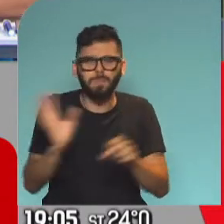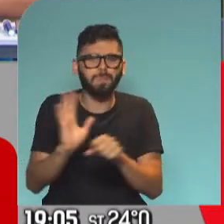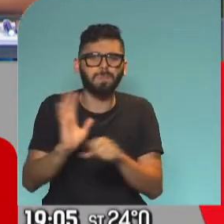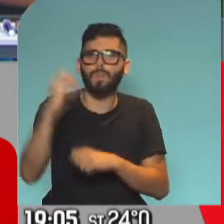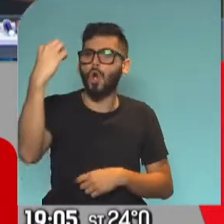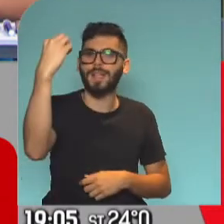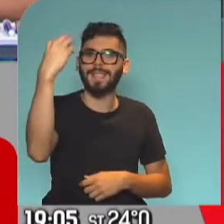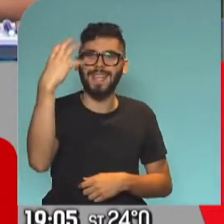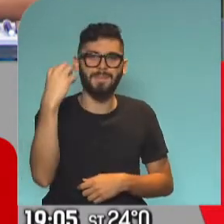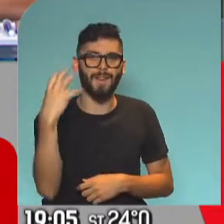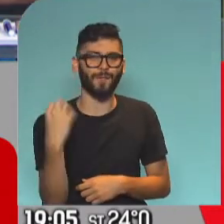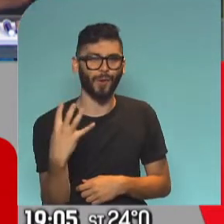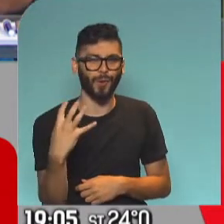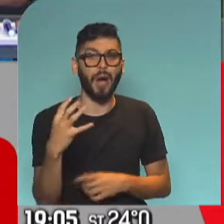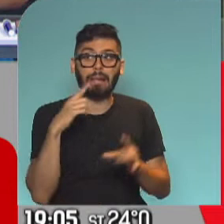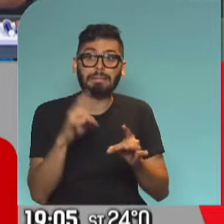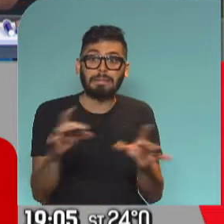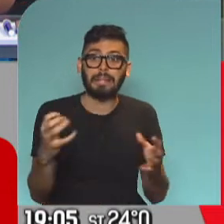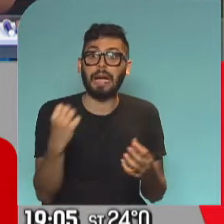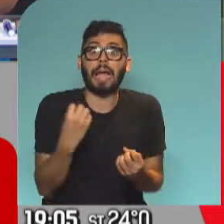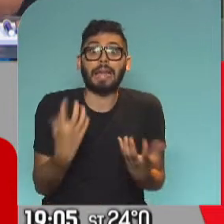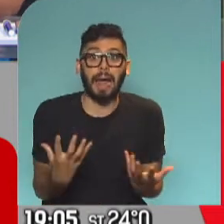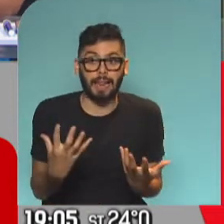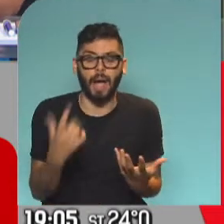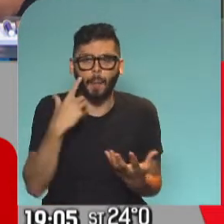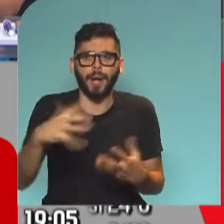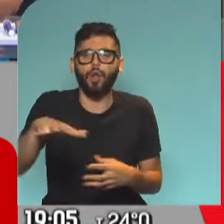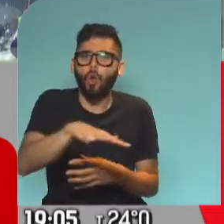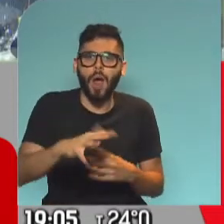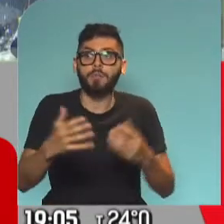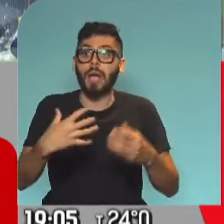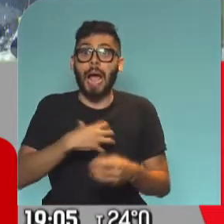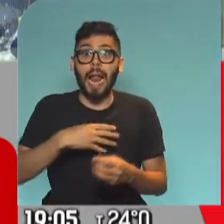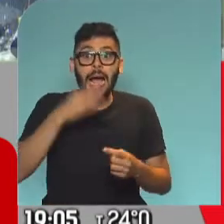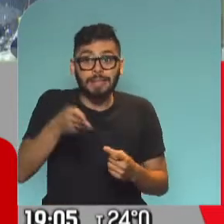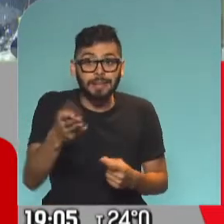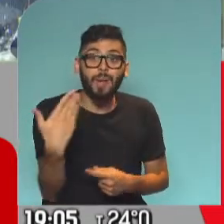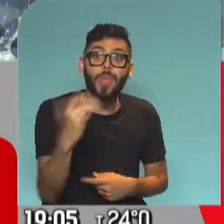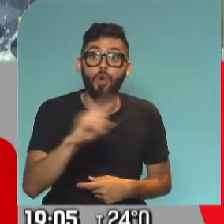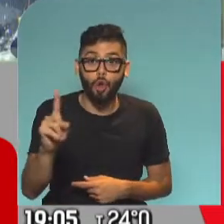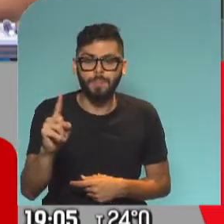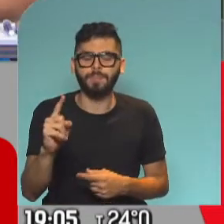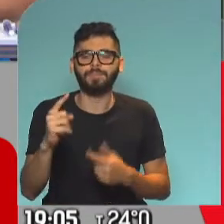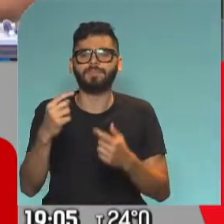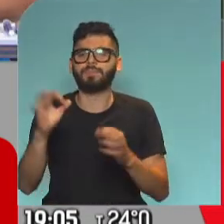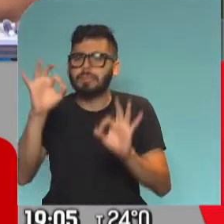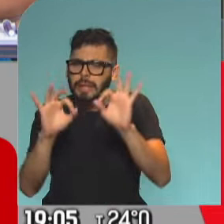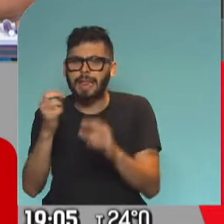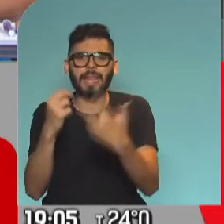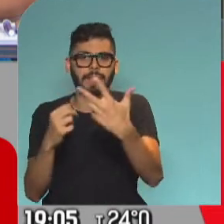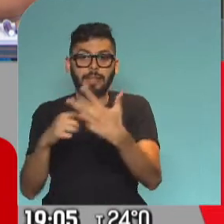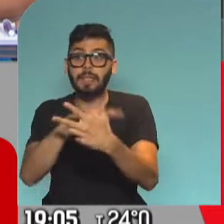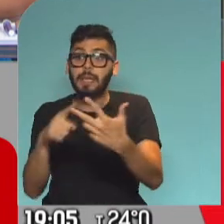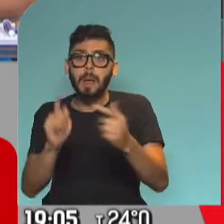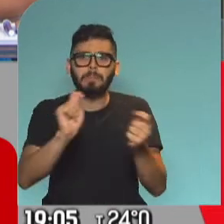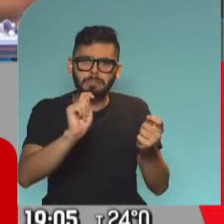epidemiológico, para determinar si una localidad puede o no tener clases presenciales. Lo que dijo Trota es, los indicadores pueden cambiar,